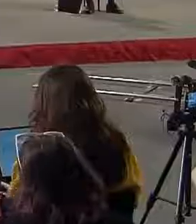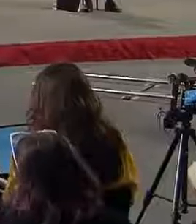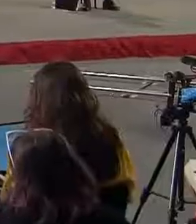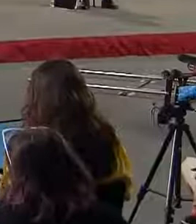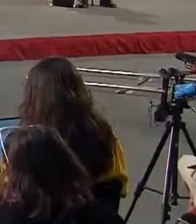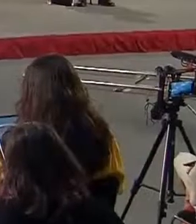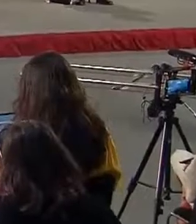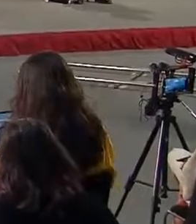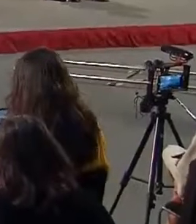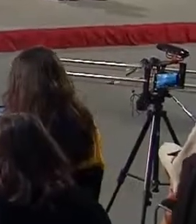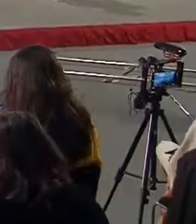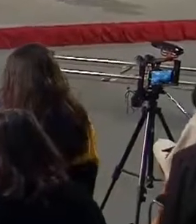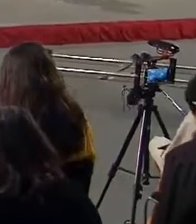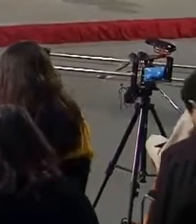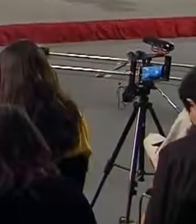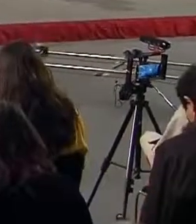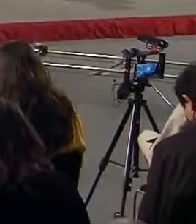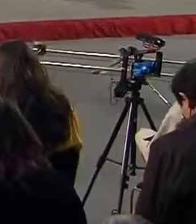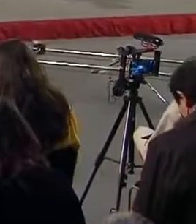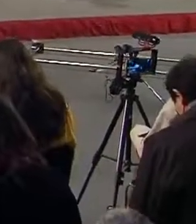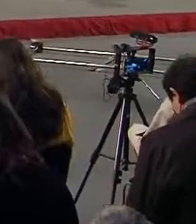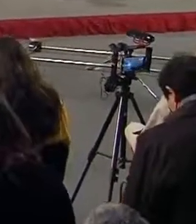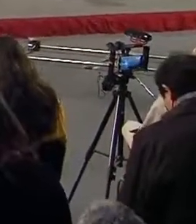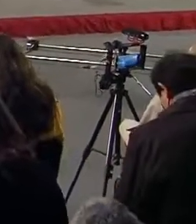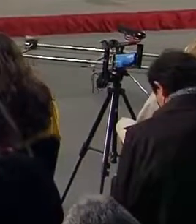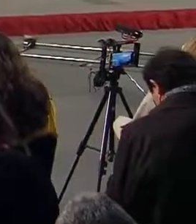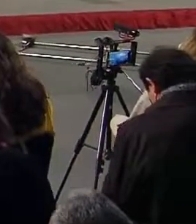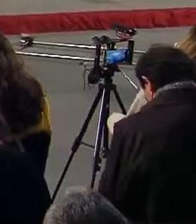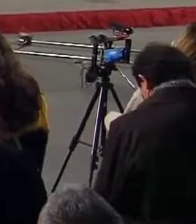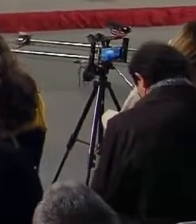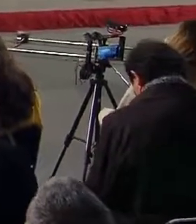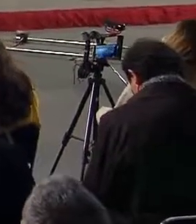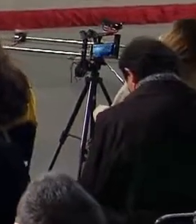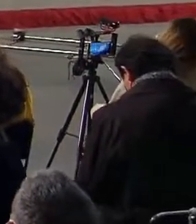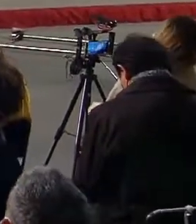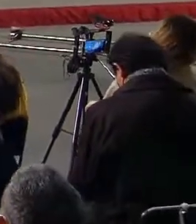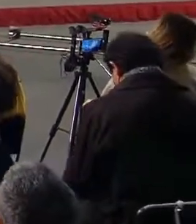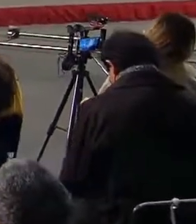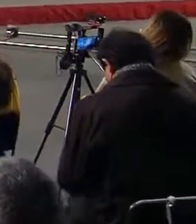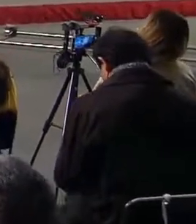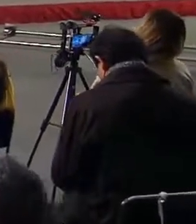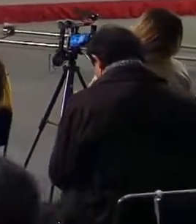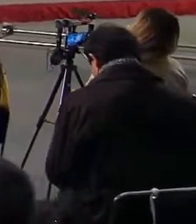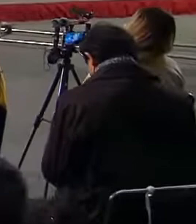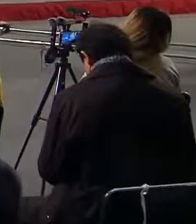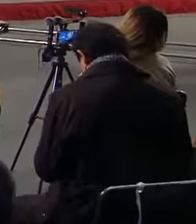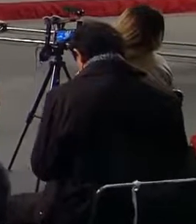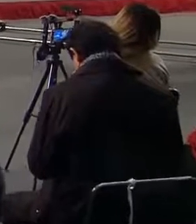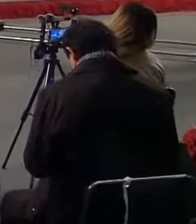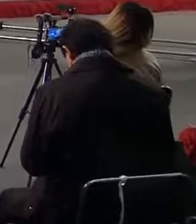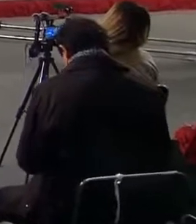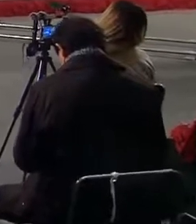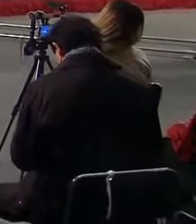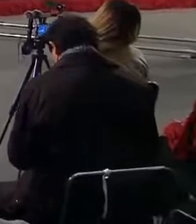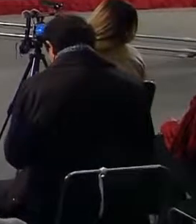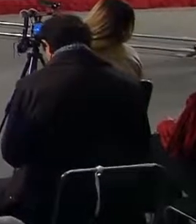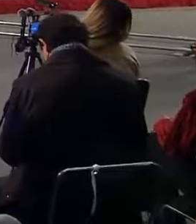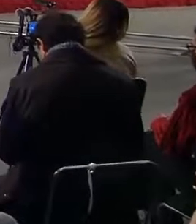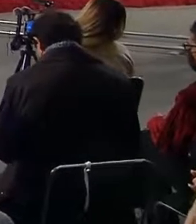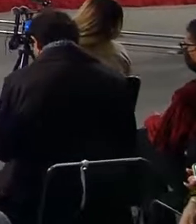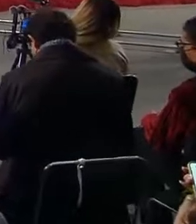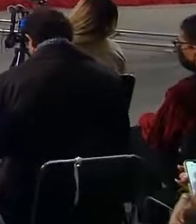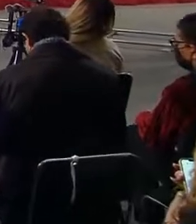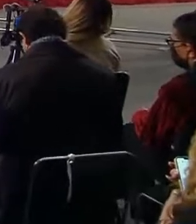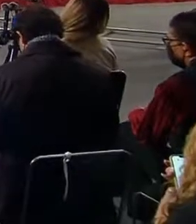De mi trabajo a mi casa, yo no sé lo que me pasa,